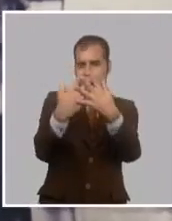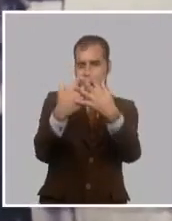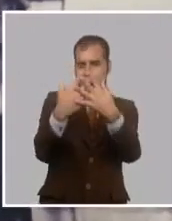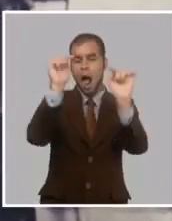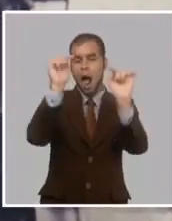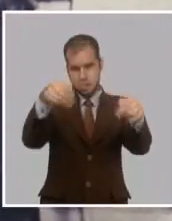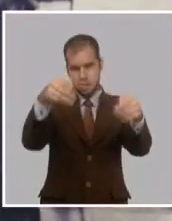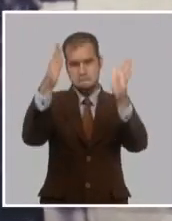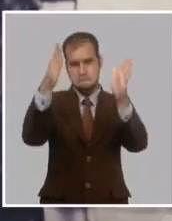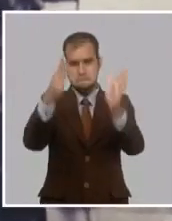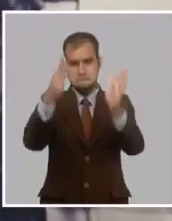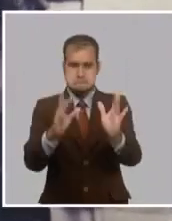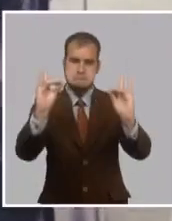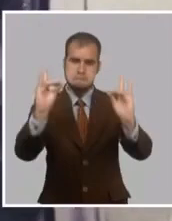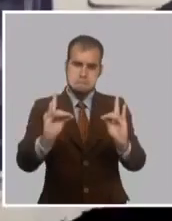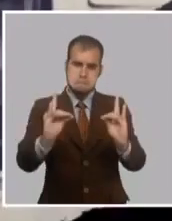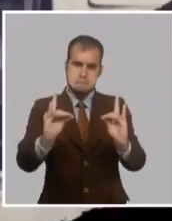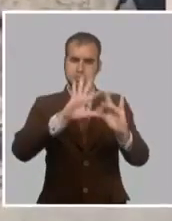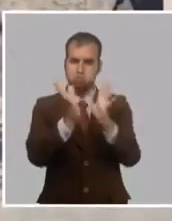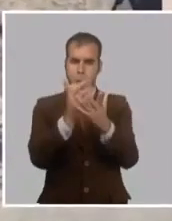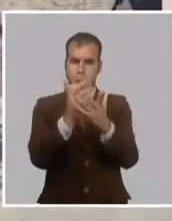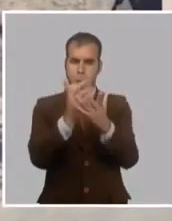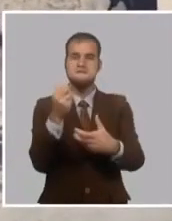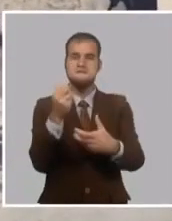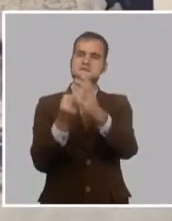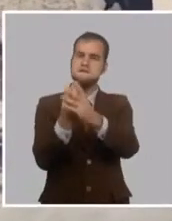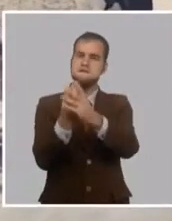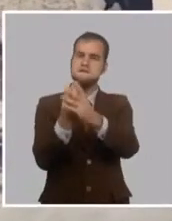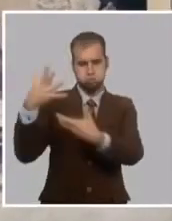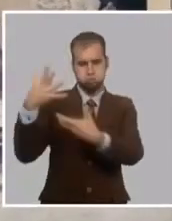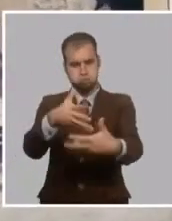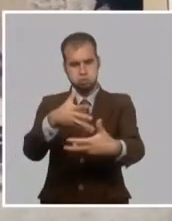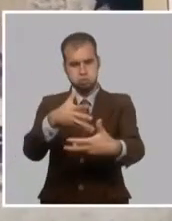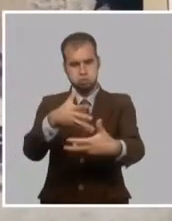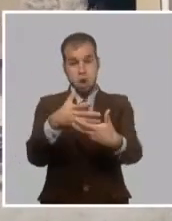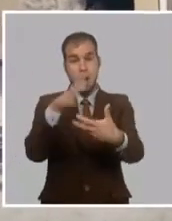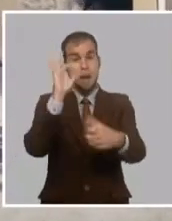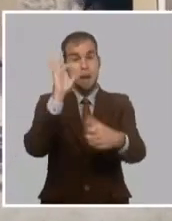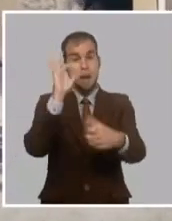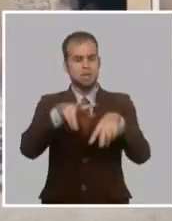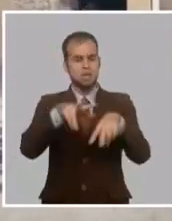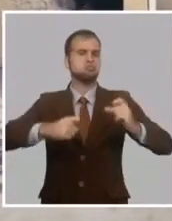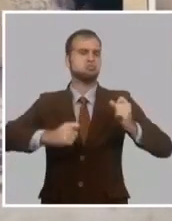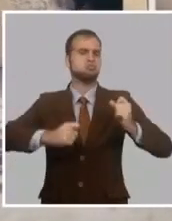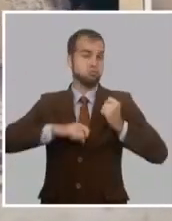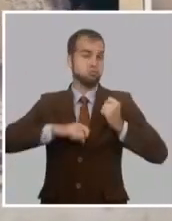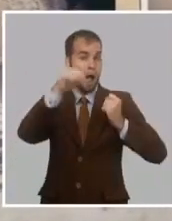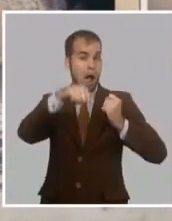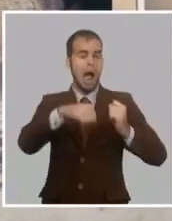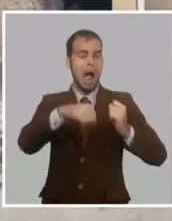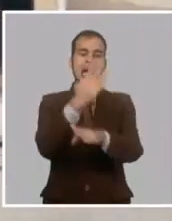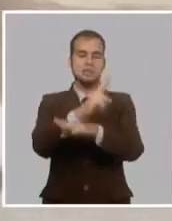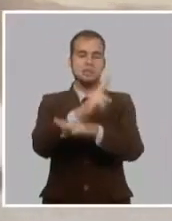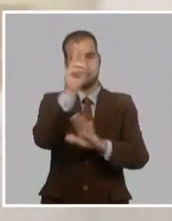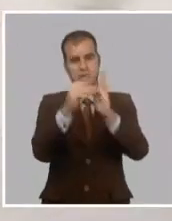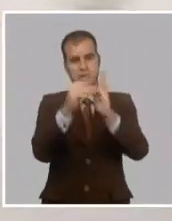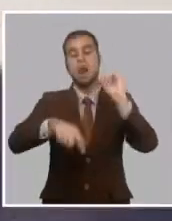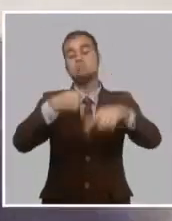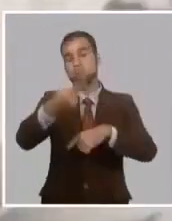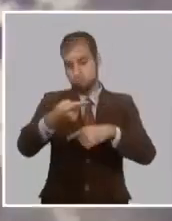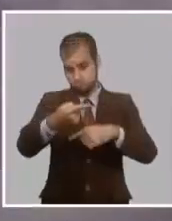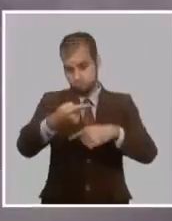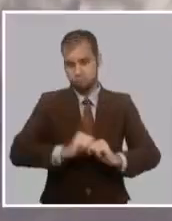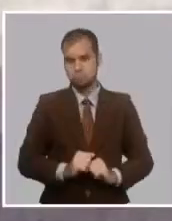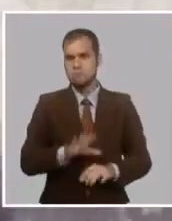Se pusieron ofrendas florales y comenzaron las guardias de honor prolongadas hasta las 2 de la tarde del siguiente día. Y cuando las